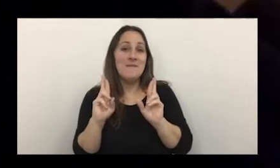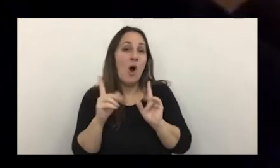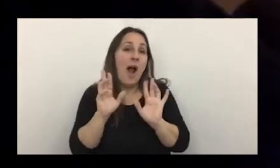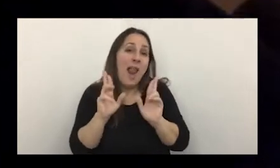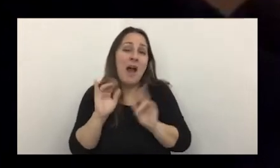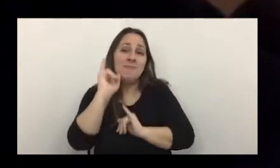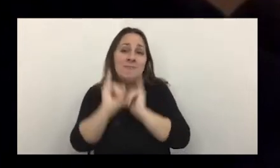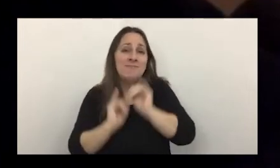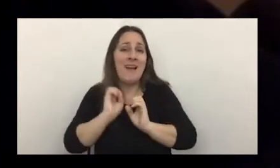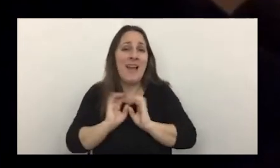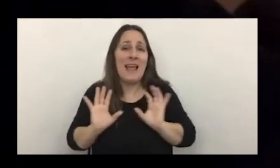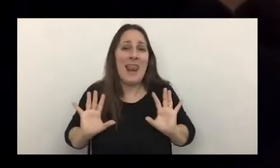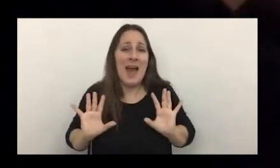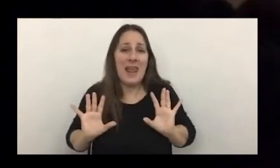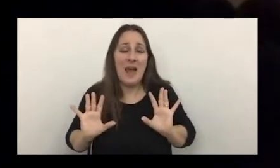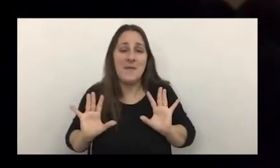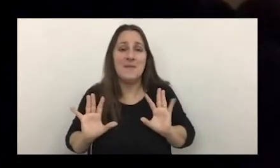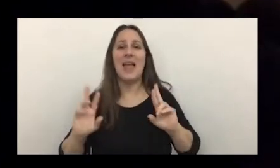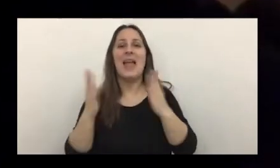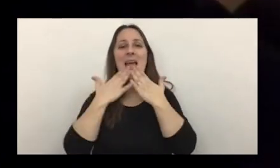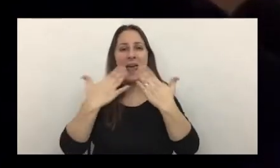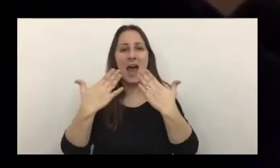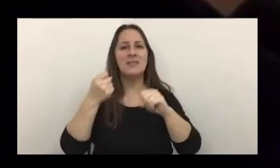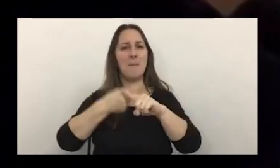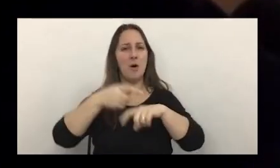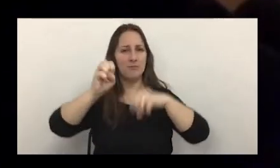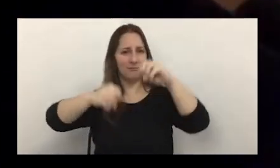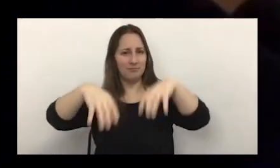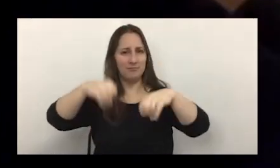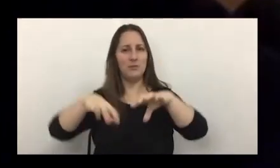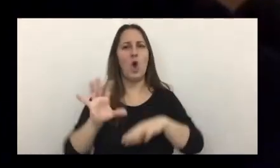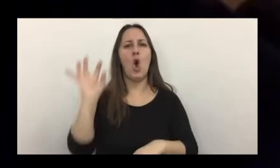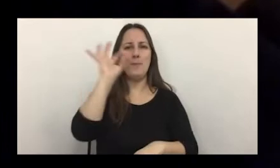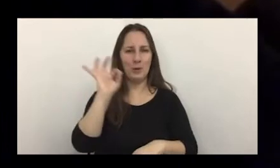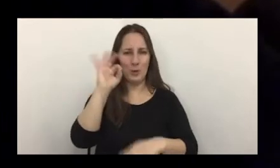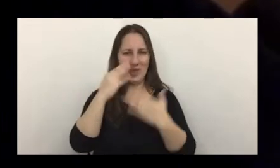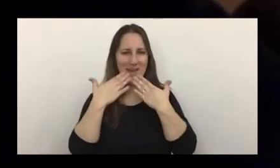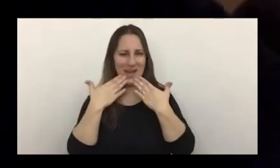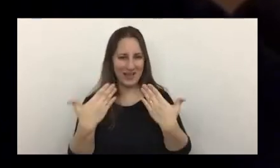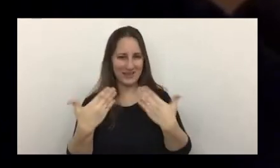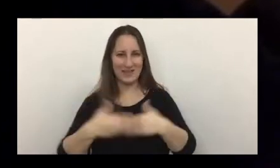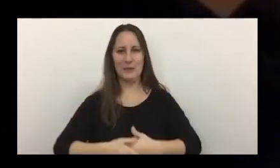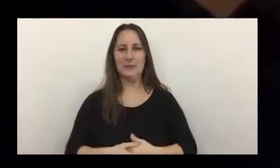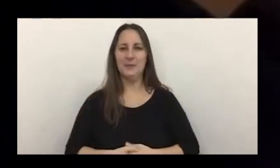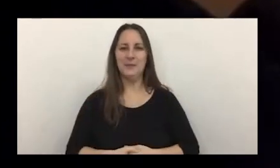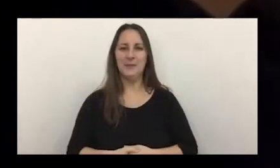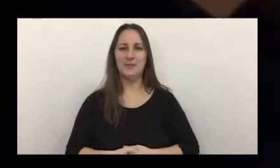clara y les agradezco la presencia y la oportunidad muchas gracias